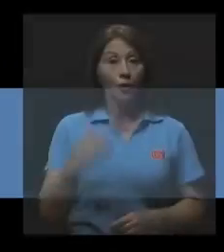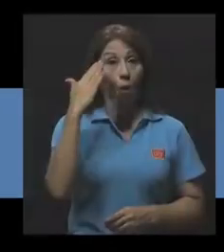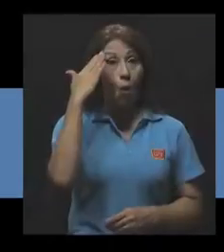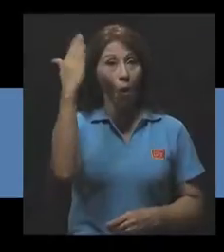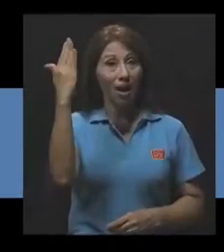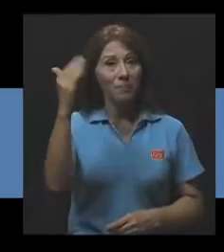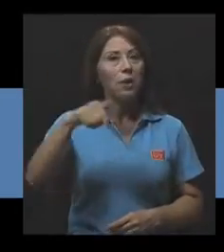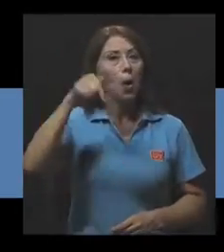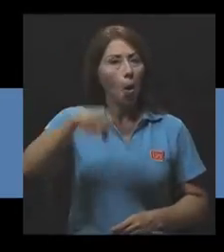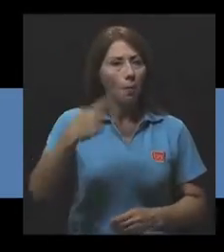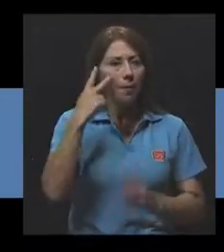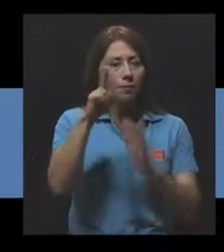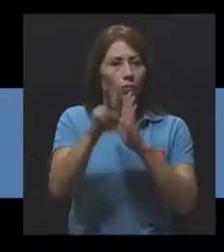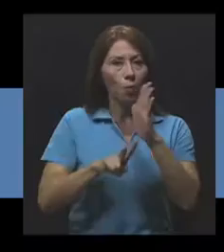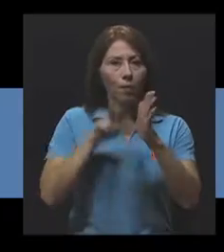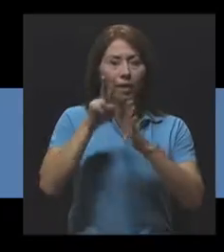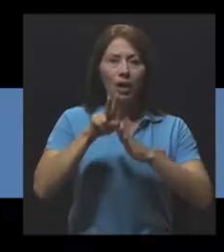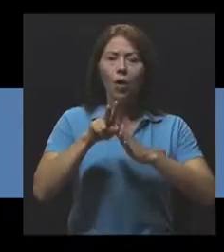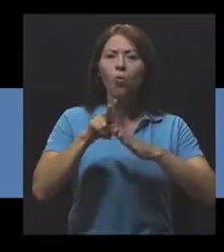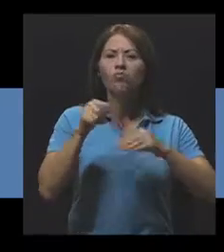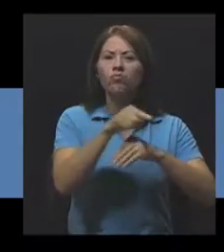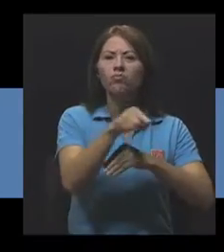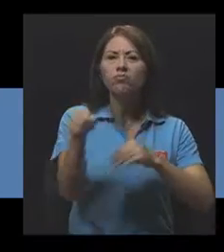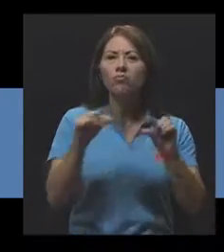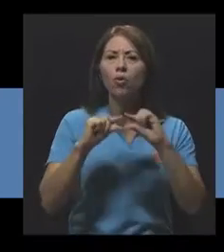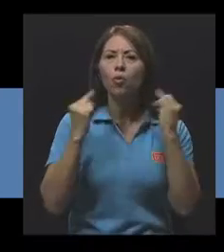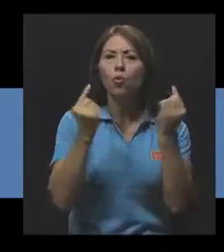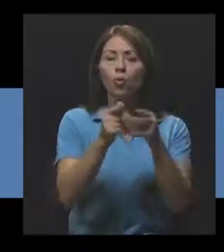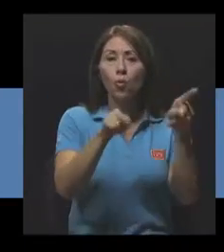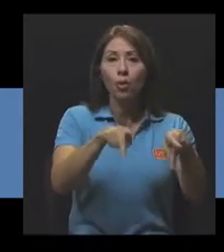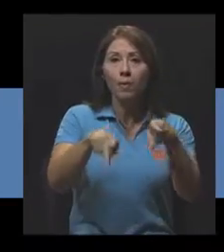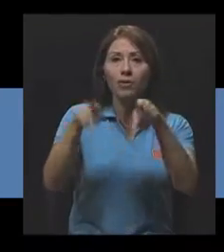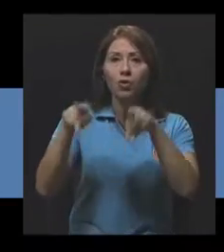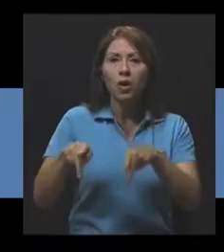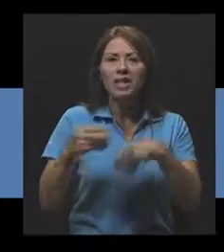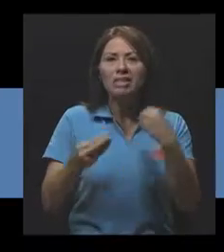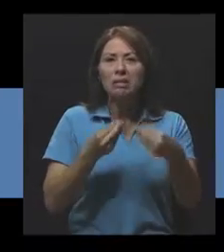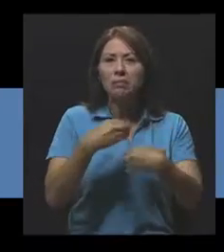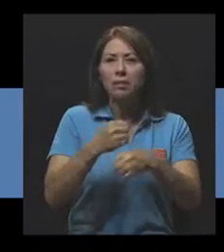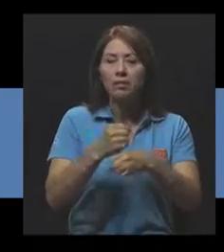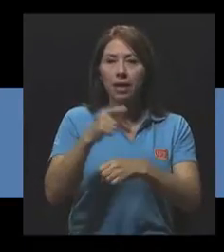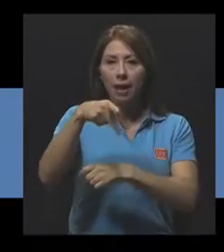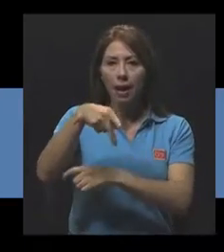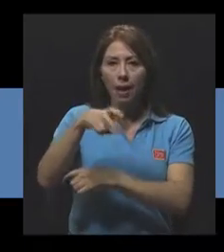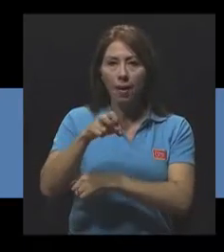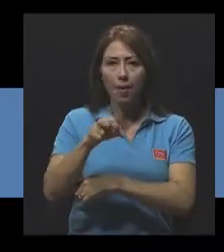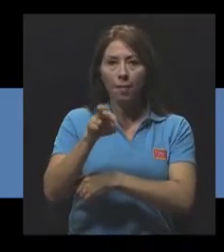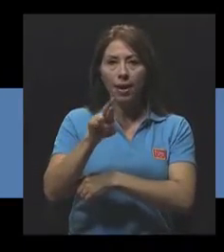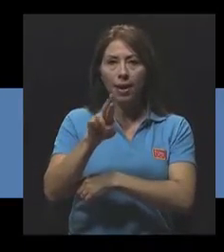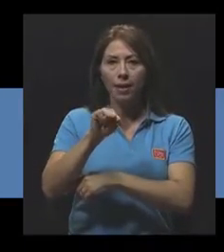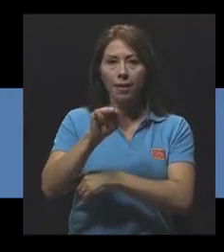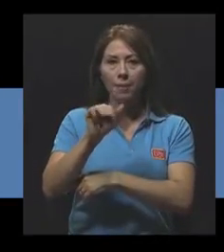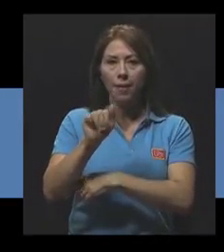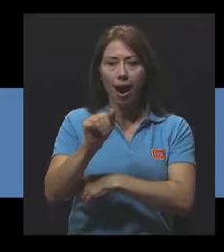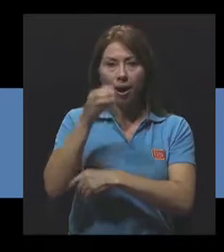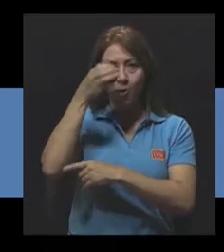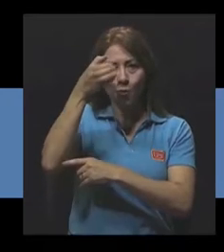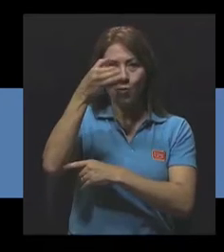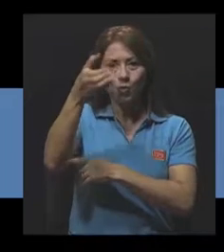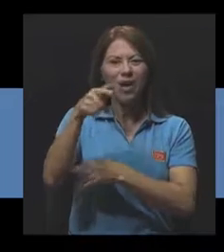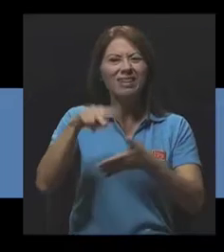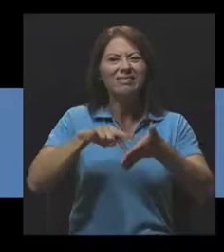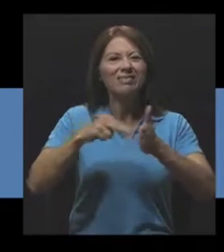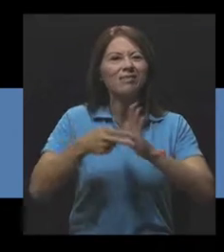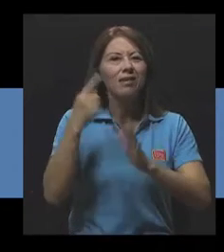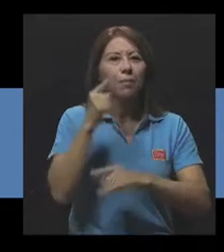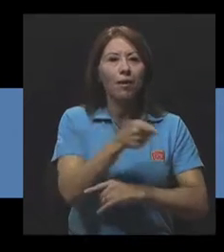Hola, hoy veremos un video acerca de un grupo de personas que se dedica a la permacultura y lo que esto significa para